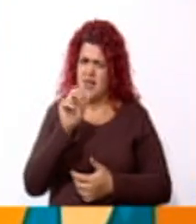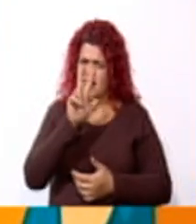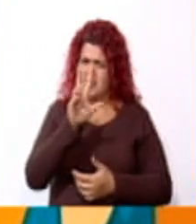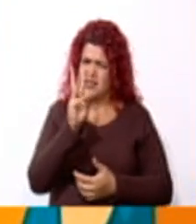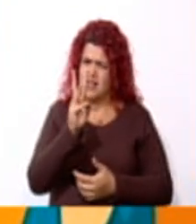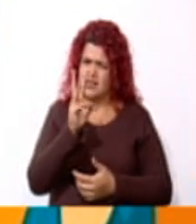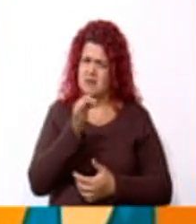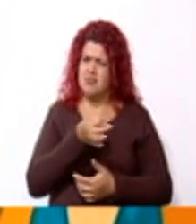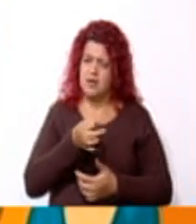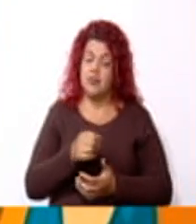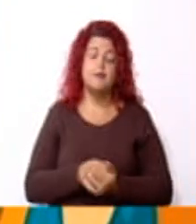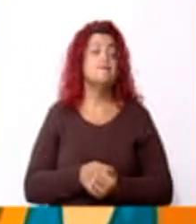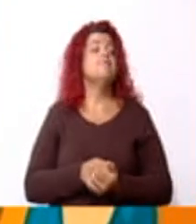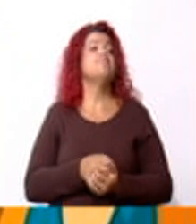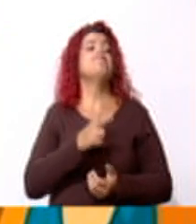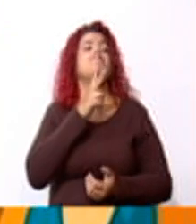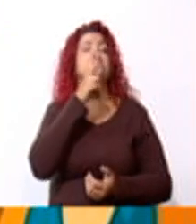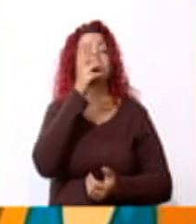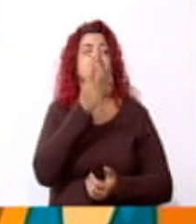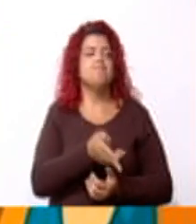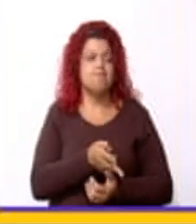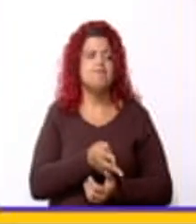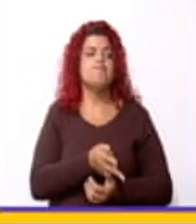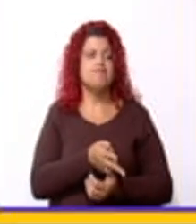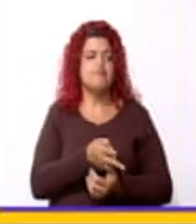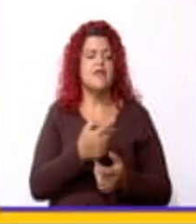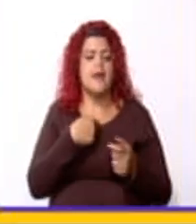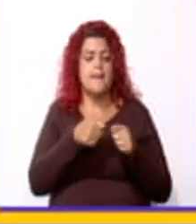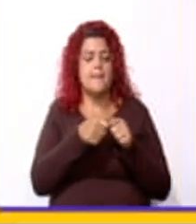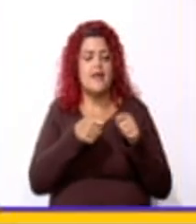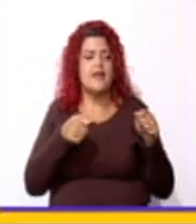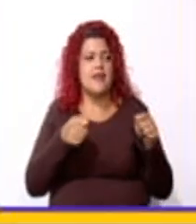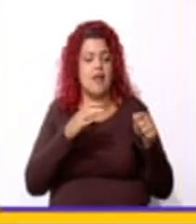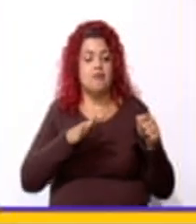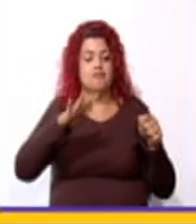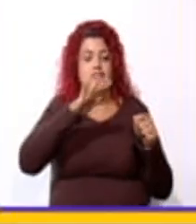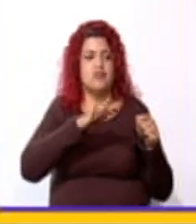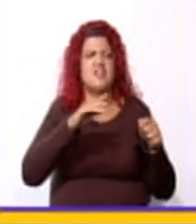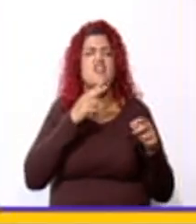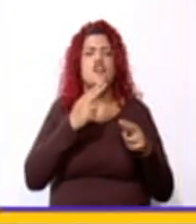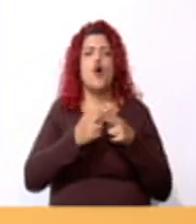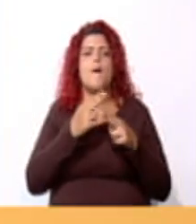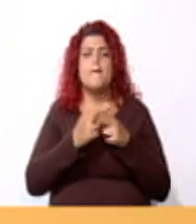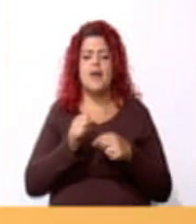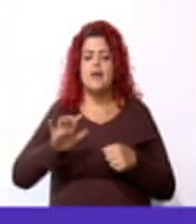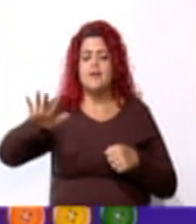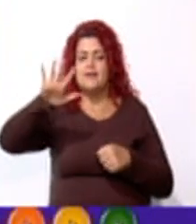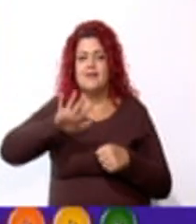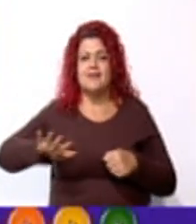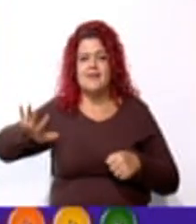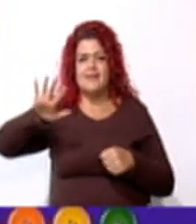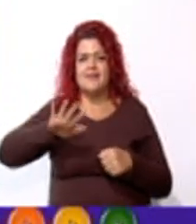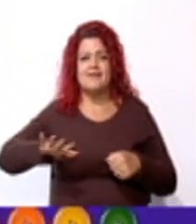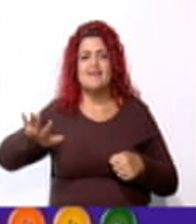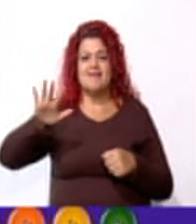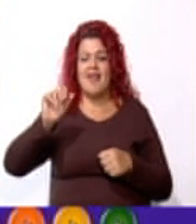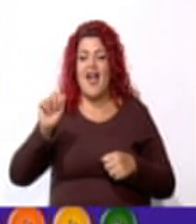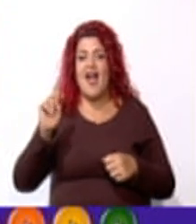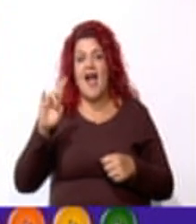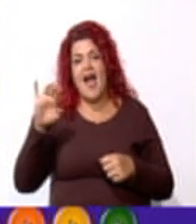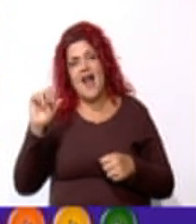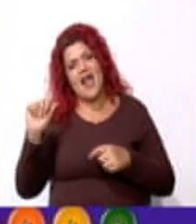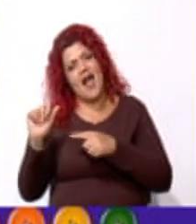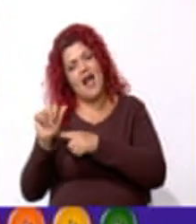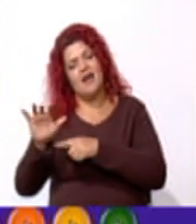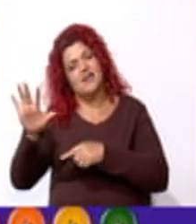cuando damos la medida de la superficie de la figura, la llamamos área. Entonces, si tomamos un botón